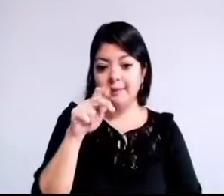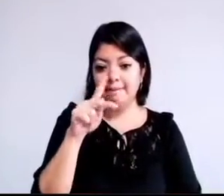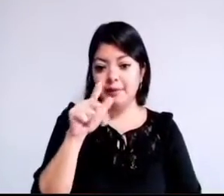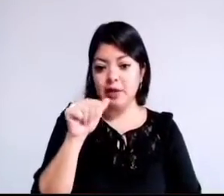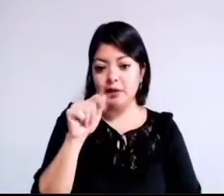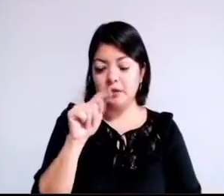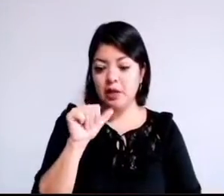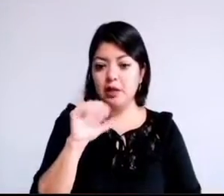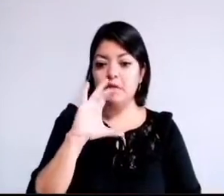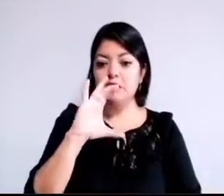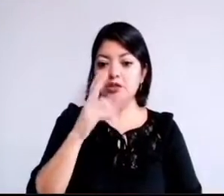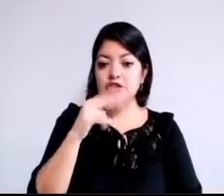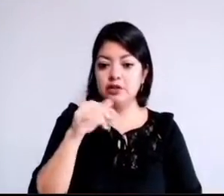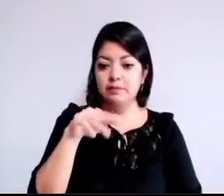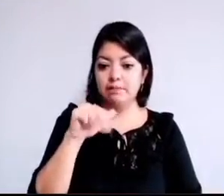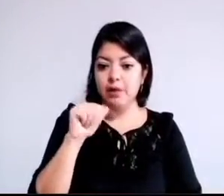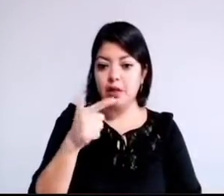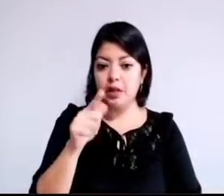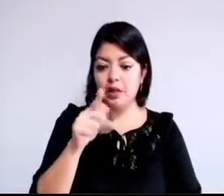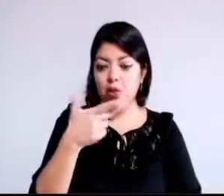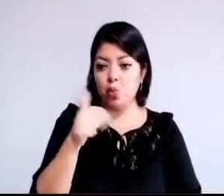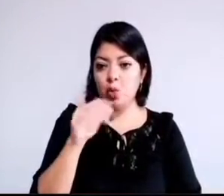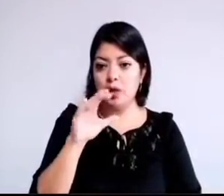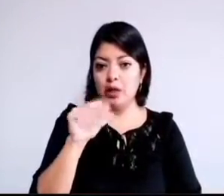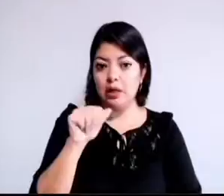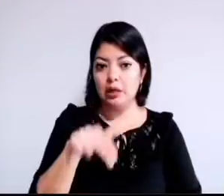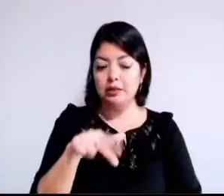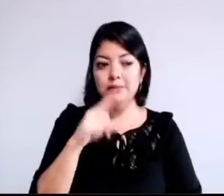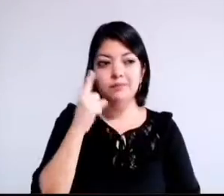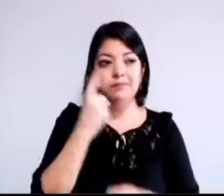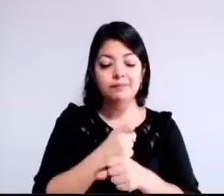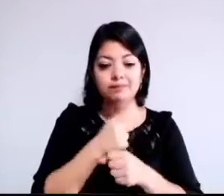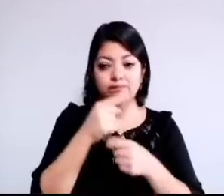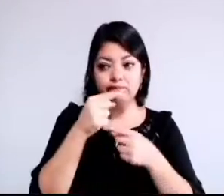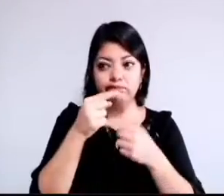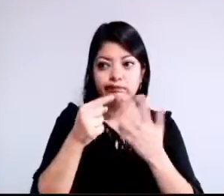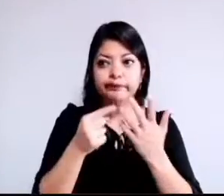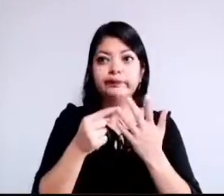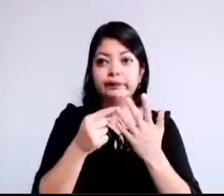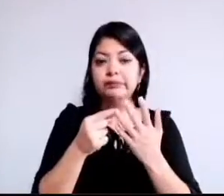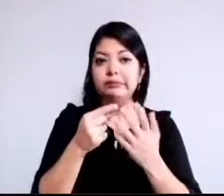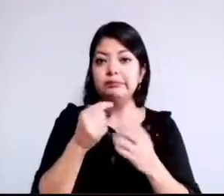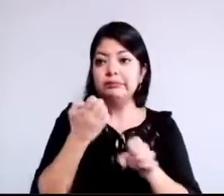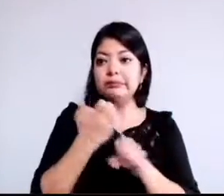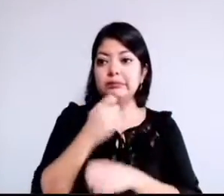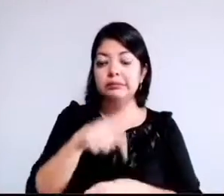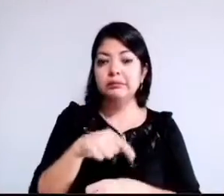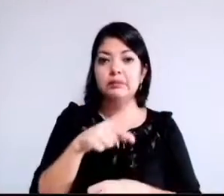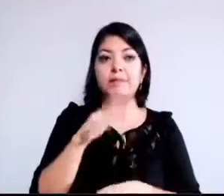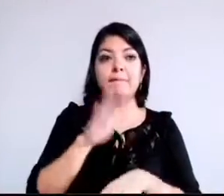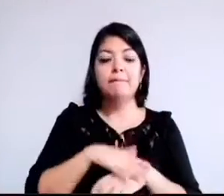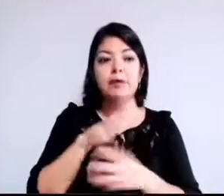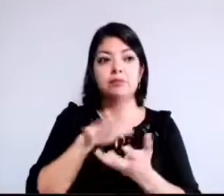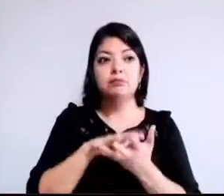Chimalhuacán como los municipios que encabezan la lista a nivel estatal con más casos.